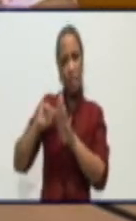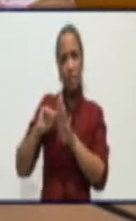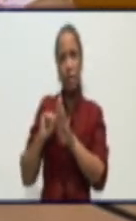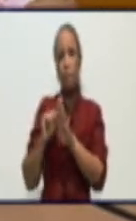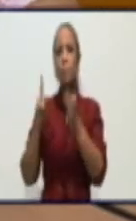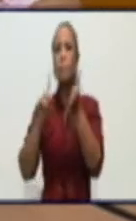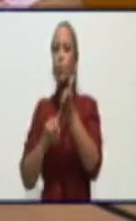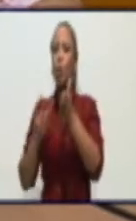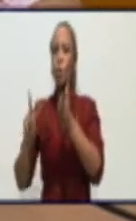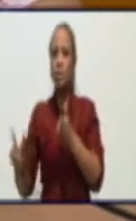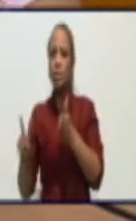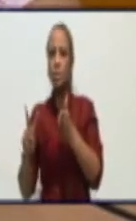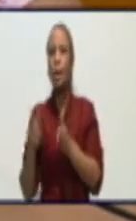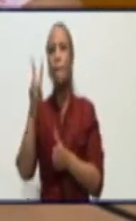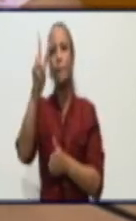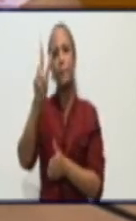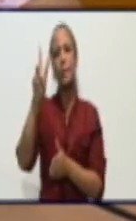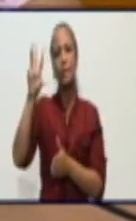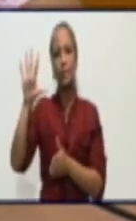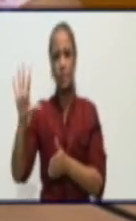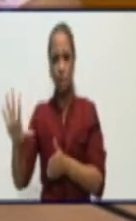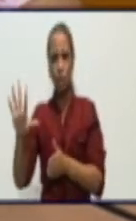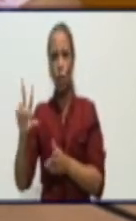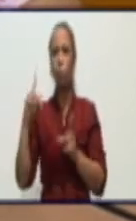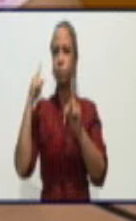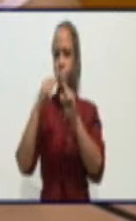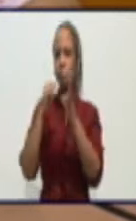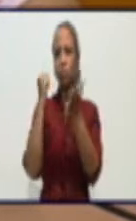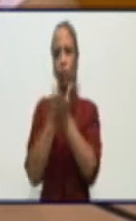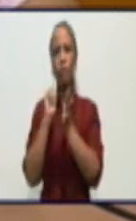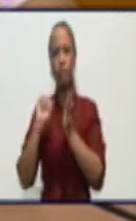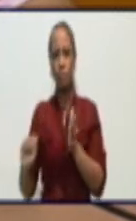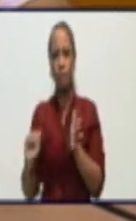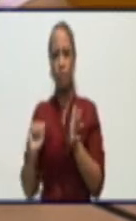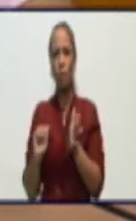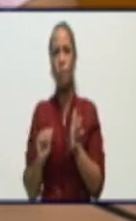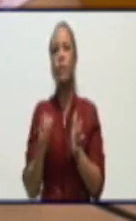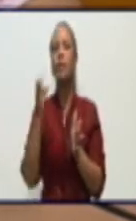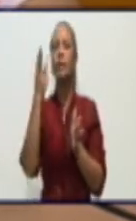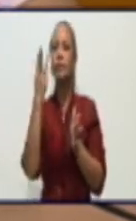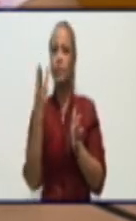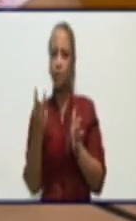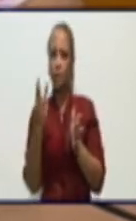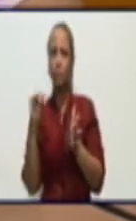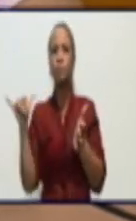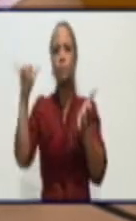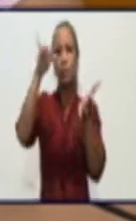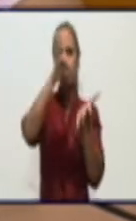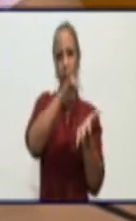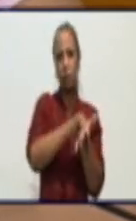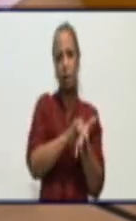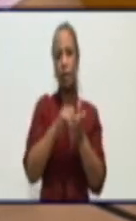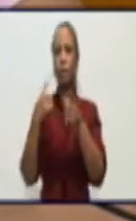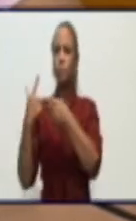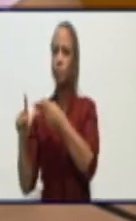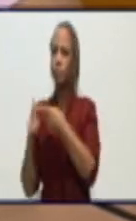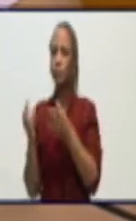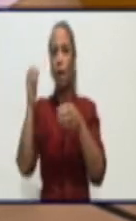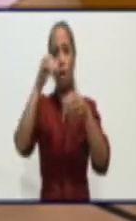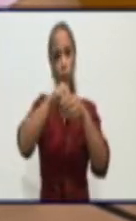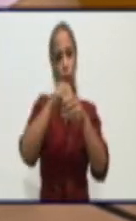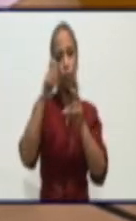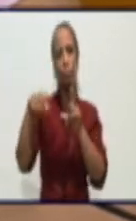reportó 25 casos confirmados. De ellos, dos casos son importados y el resto son casos autóctonos.